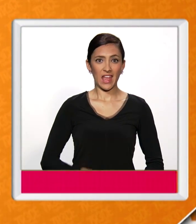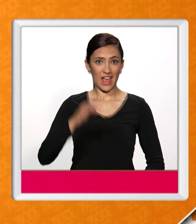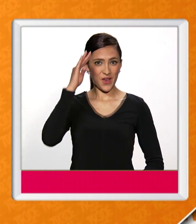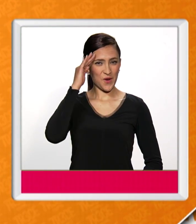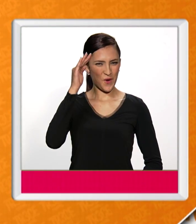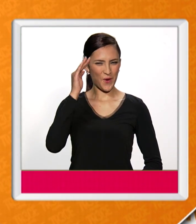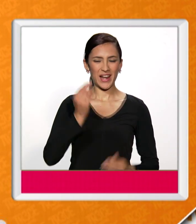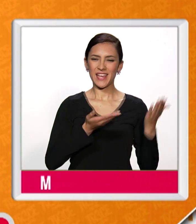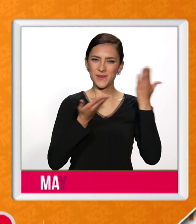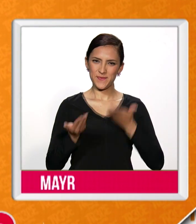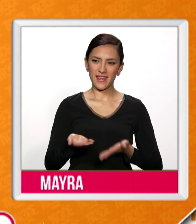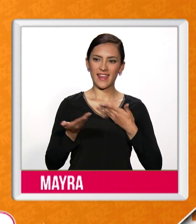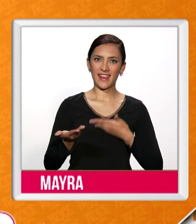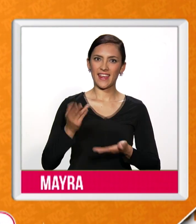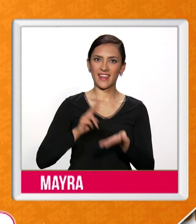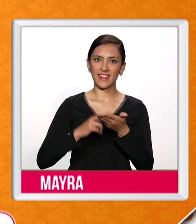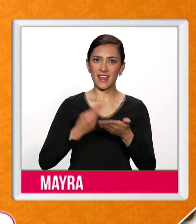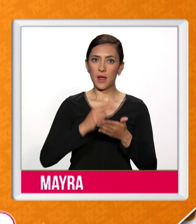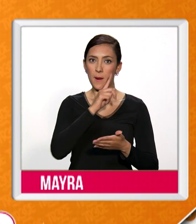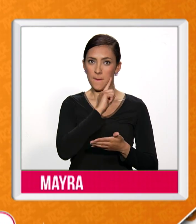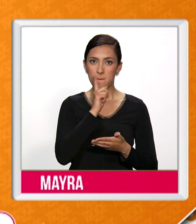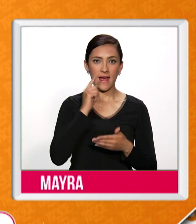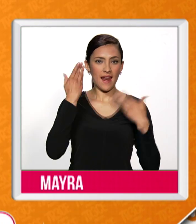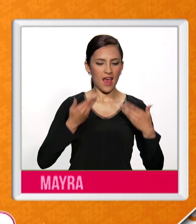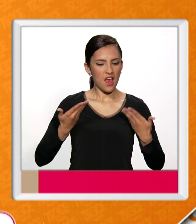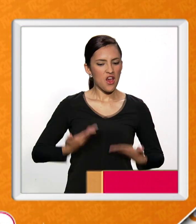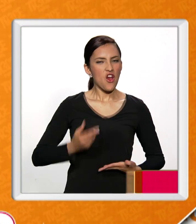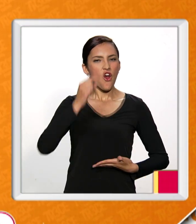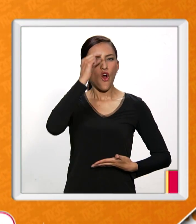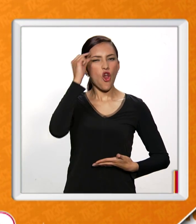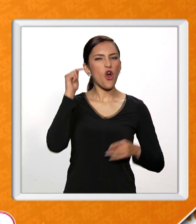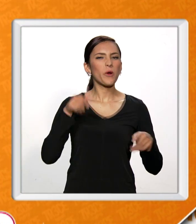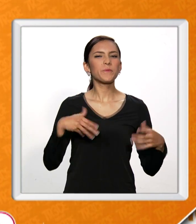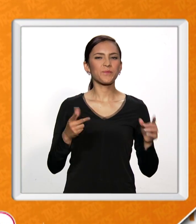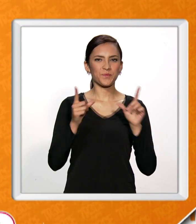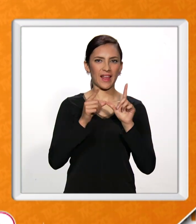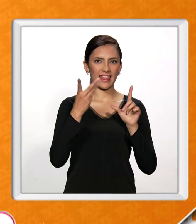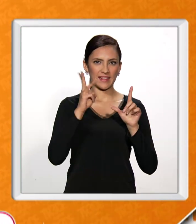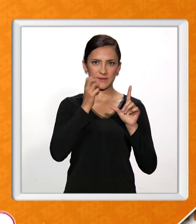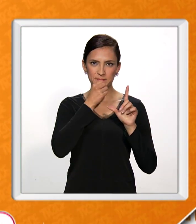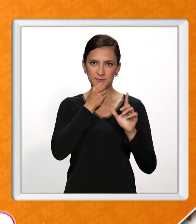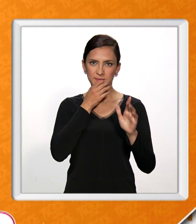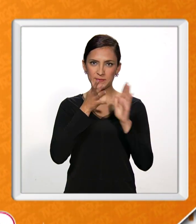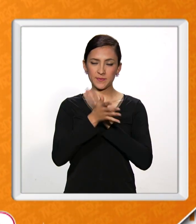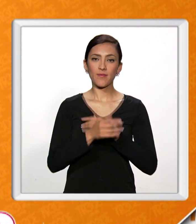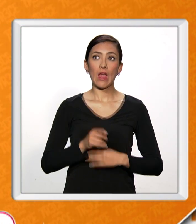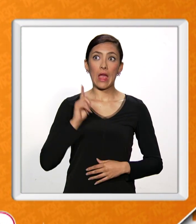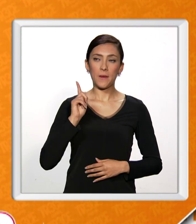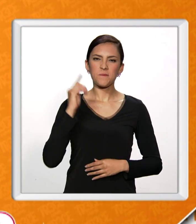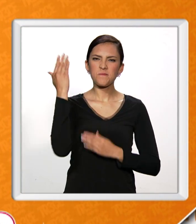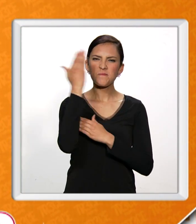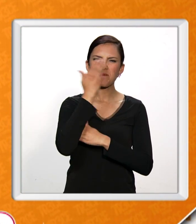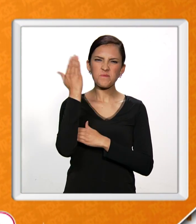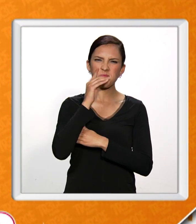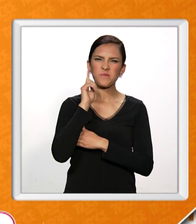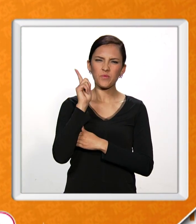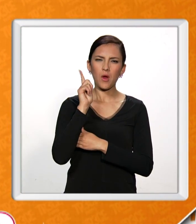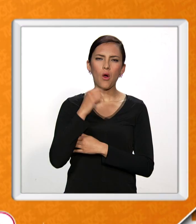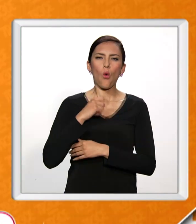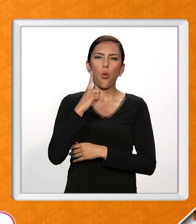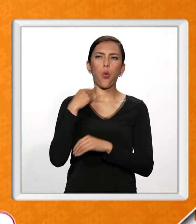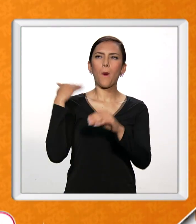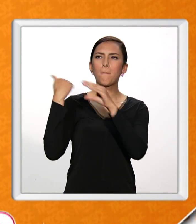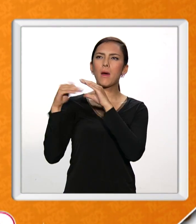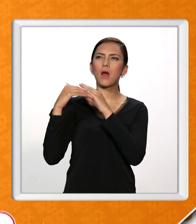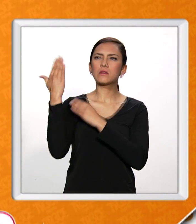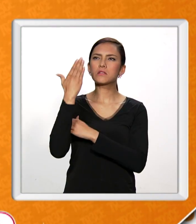Hola, bienvenidos. Ella es Mayra, yo soy López y esta es la información en 13 News. En cine, uno no solo ve películas.